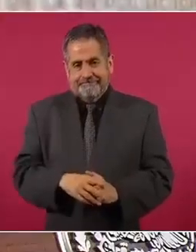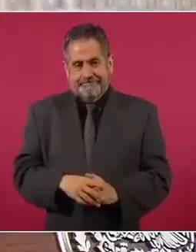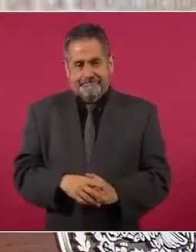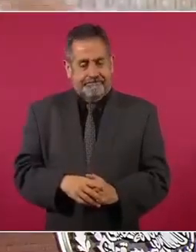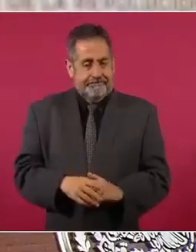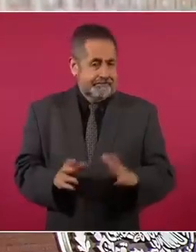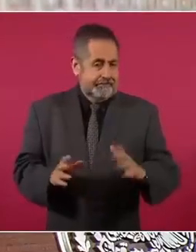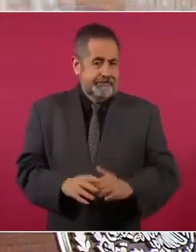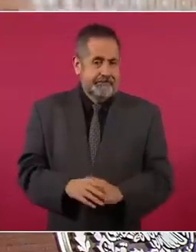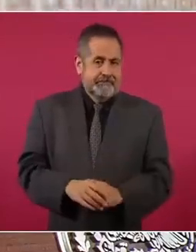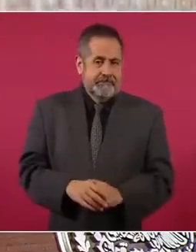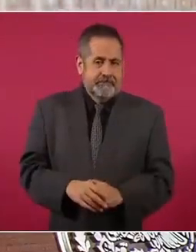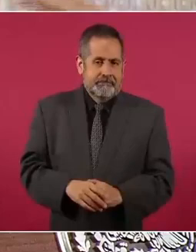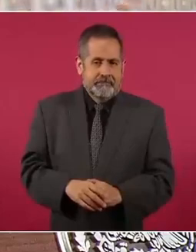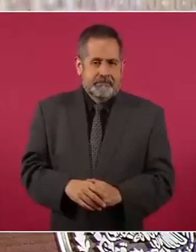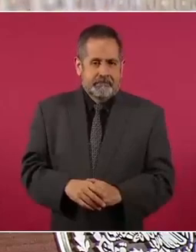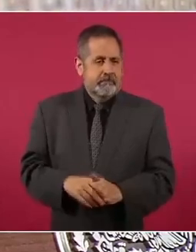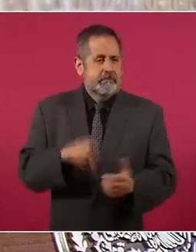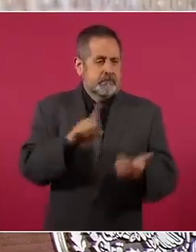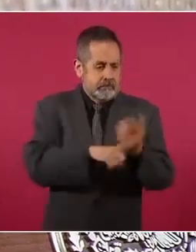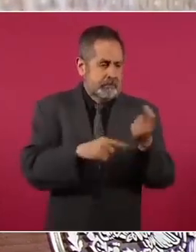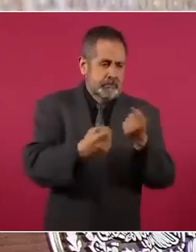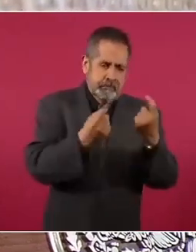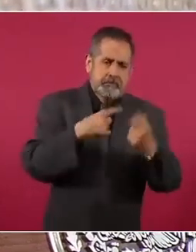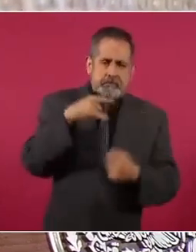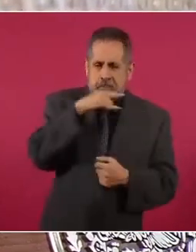Claro, puede haber hipocresía.